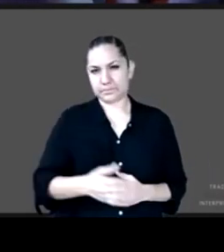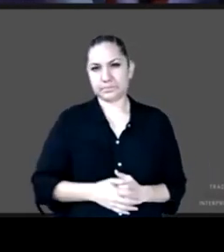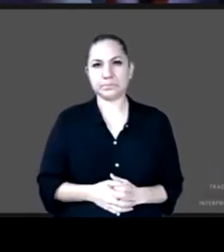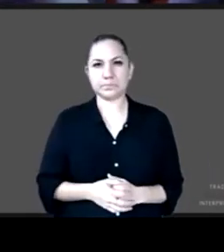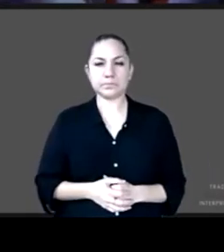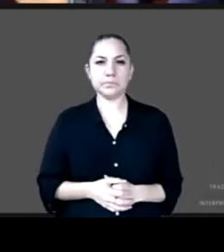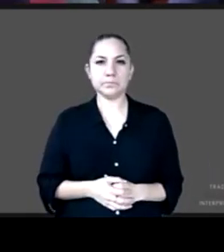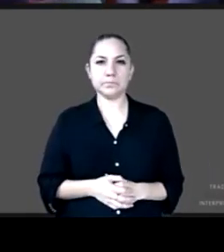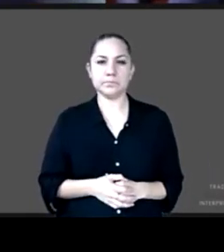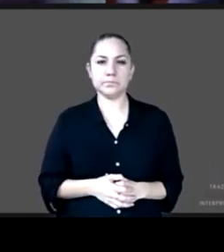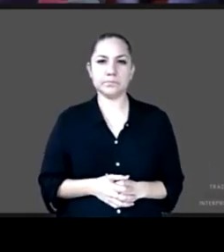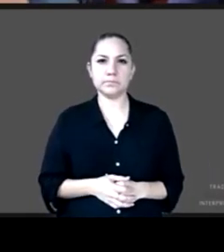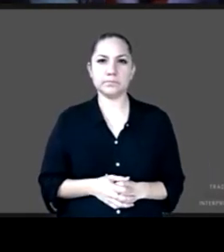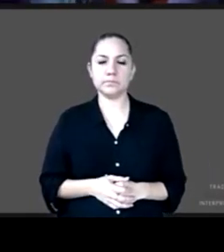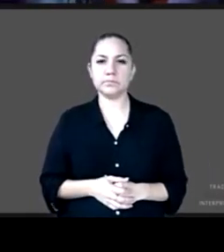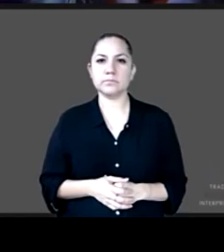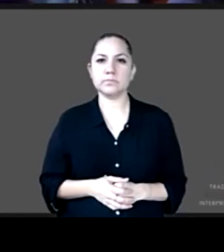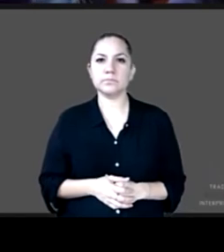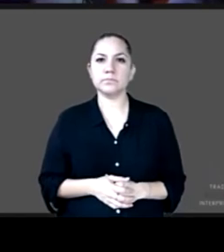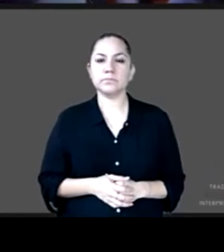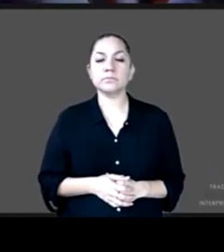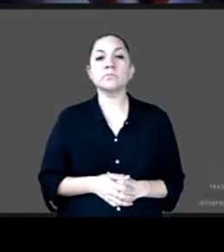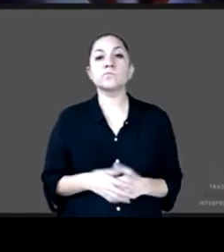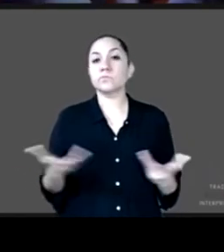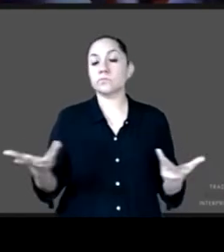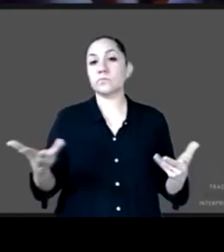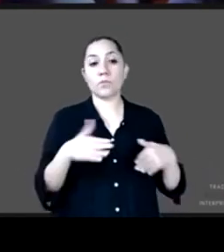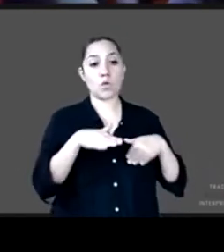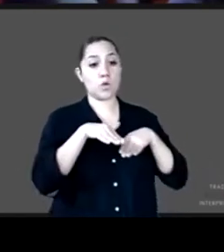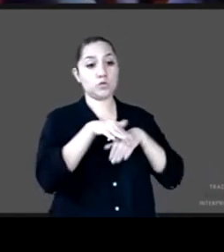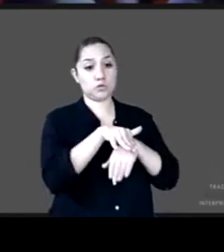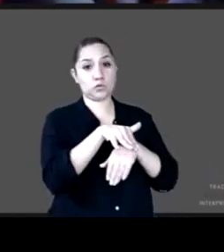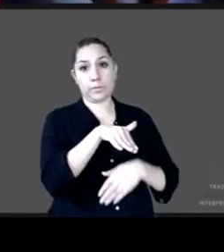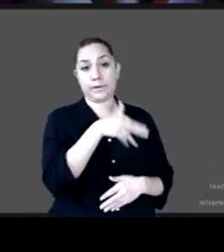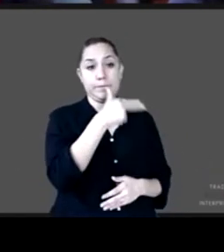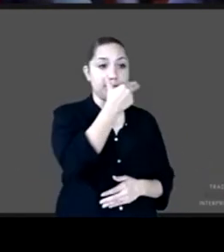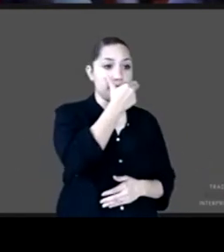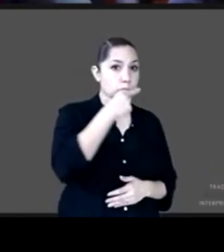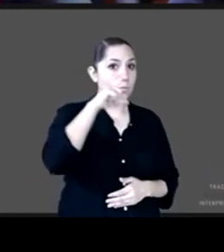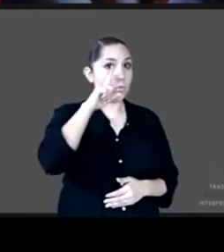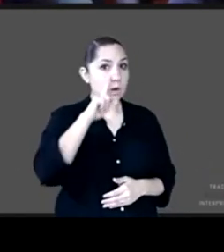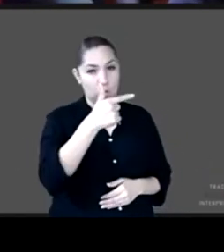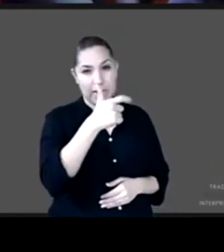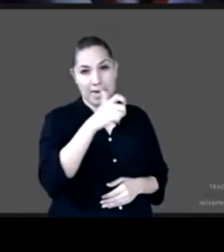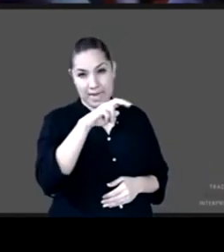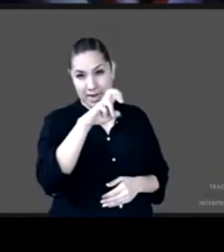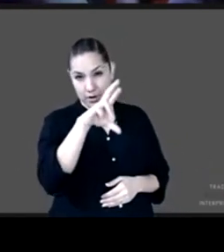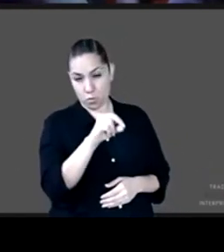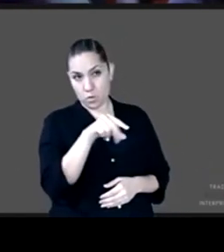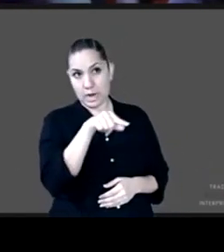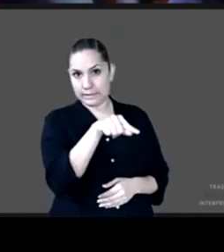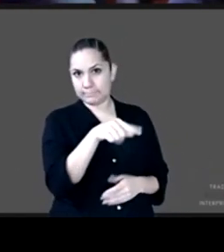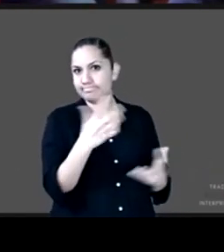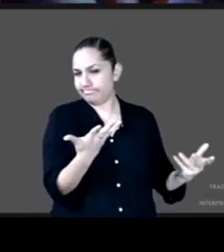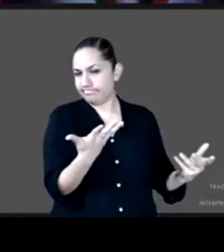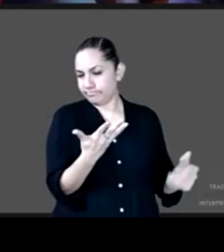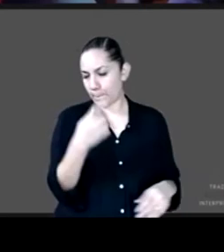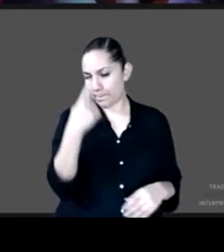En el tema de género, sí, por supuesto que hay un tema de género en el trabajo infantil.